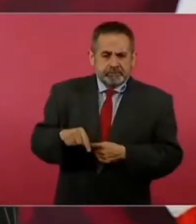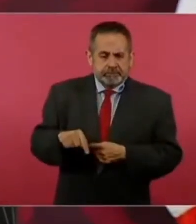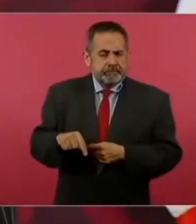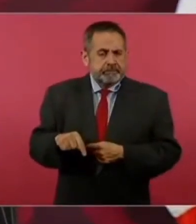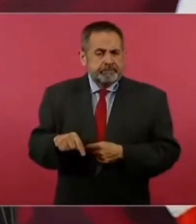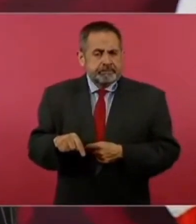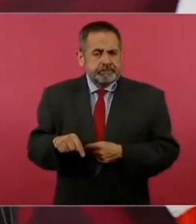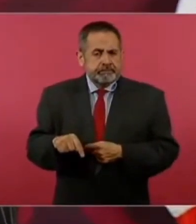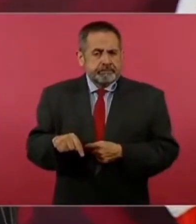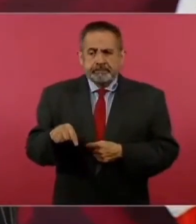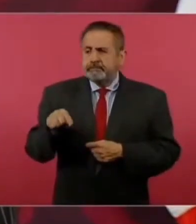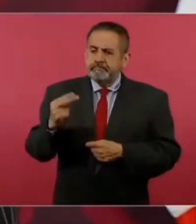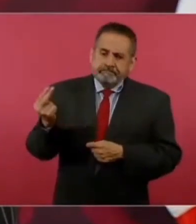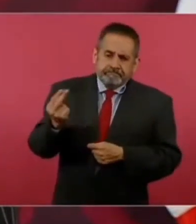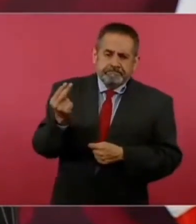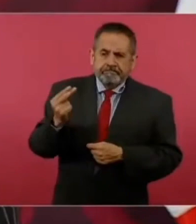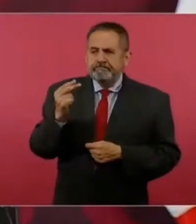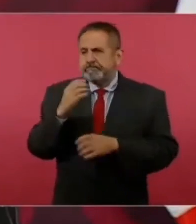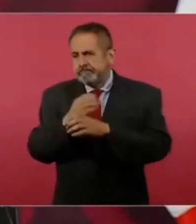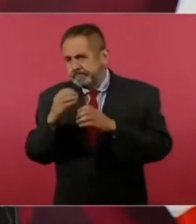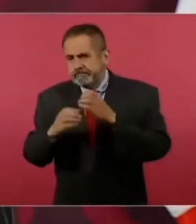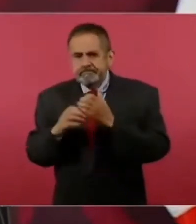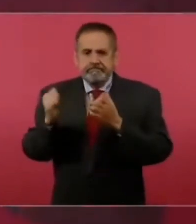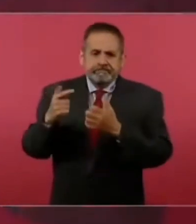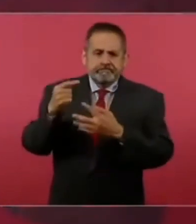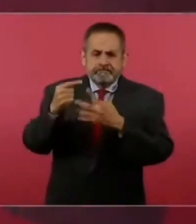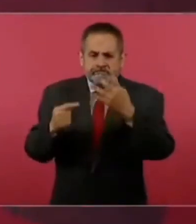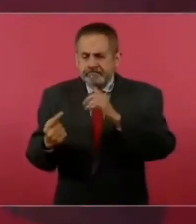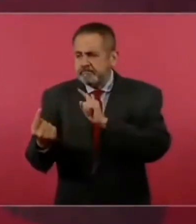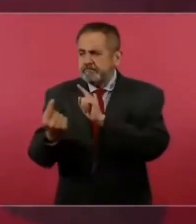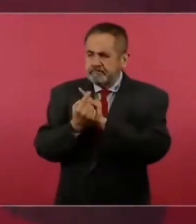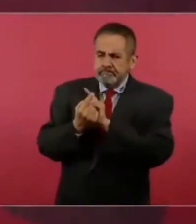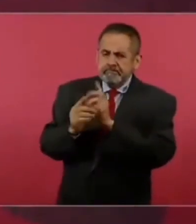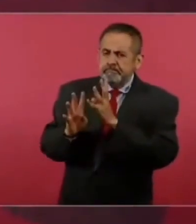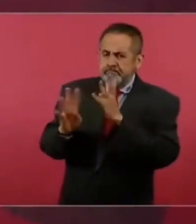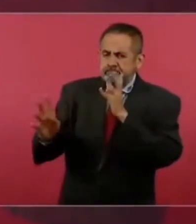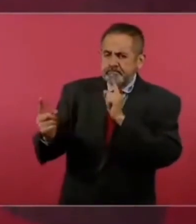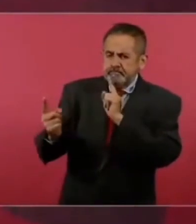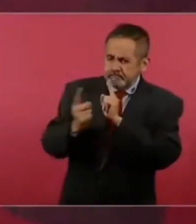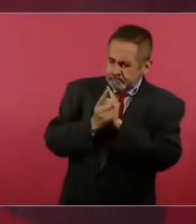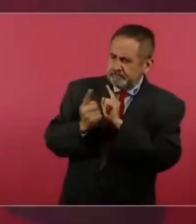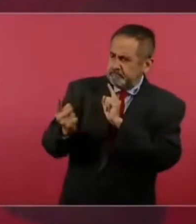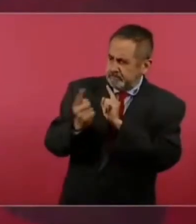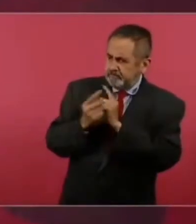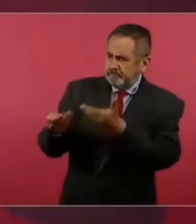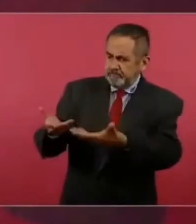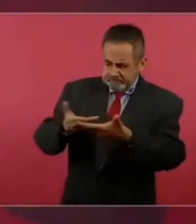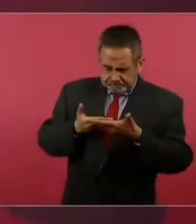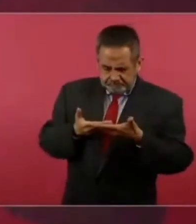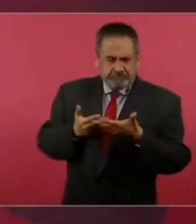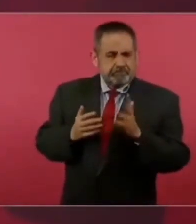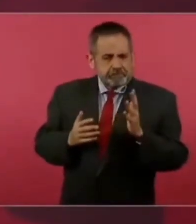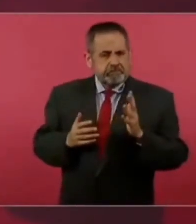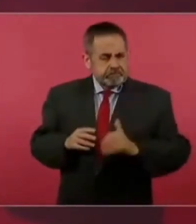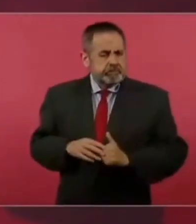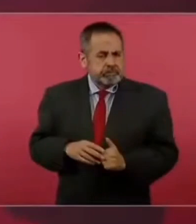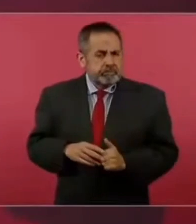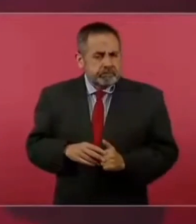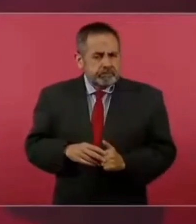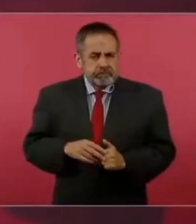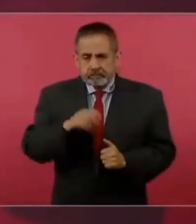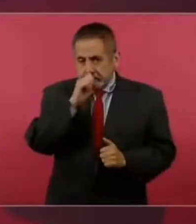porque tiene necesidad de hacer sus planteamientos. Y vienen aquí y también,